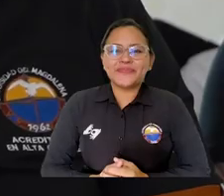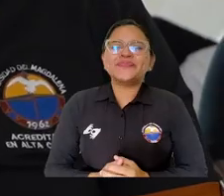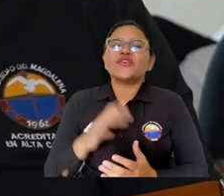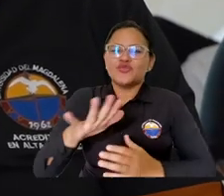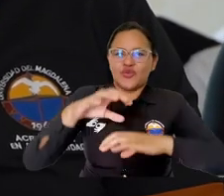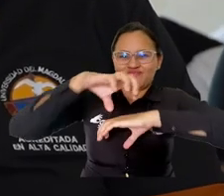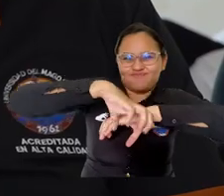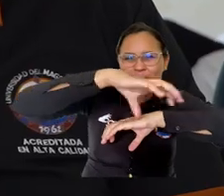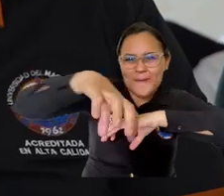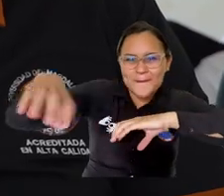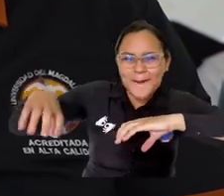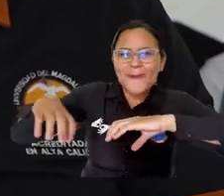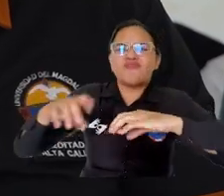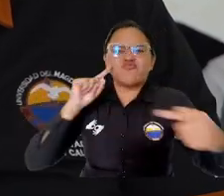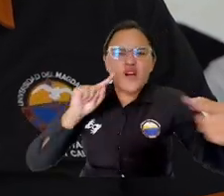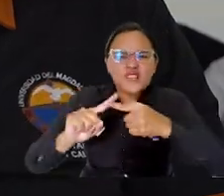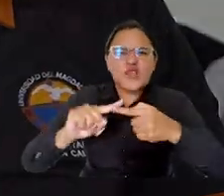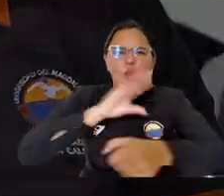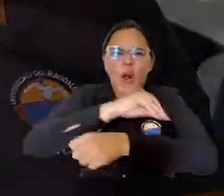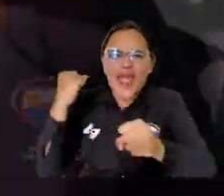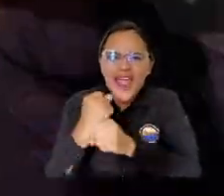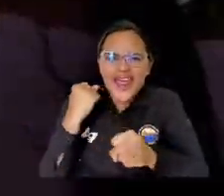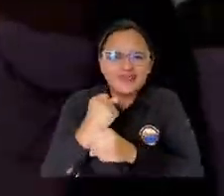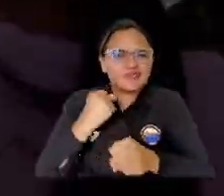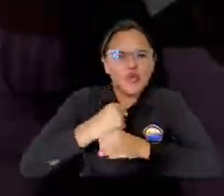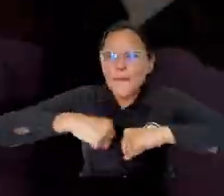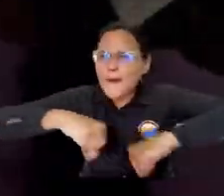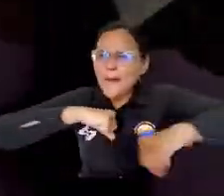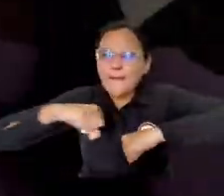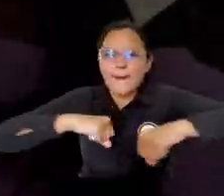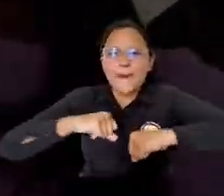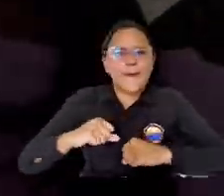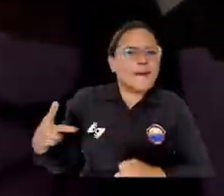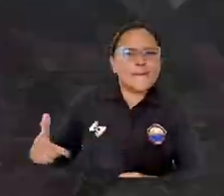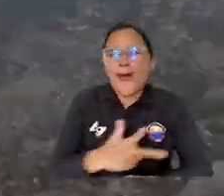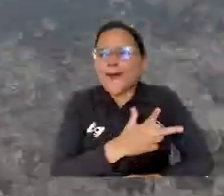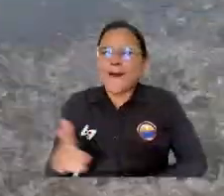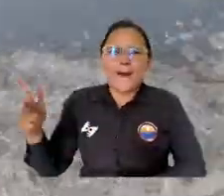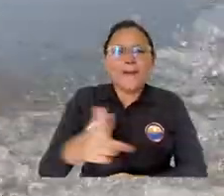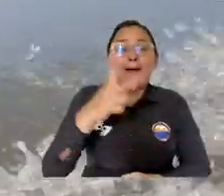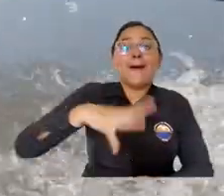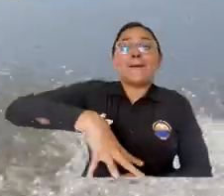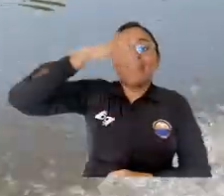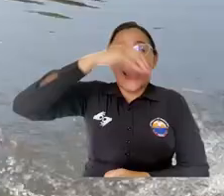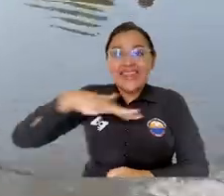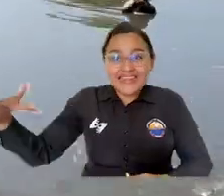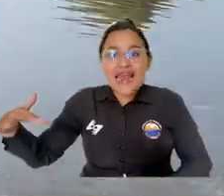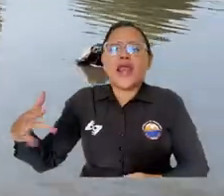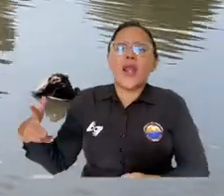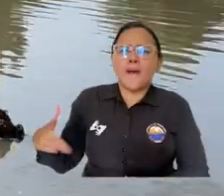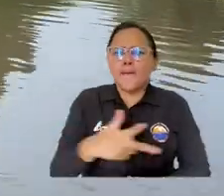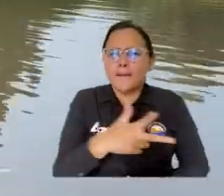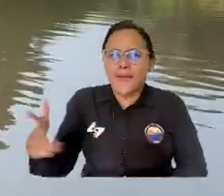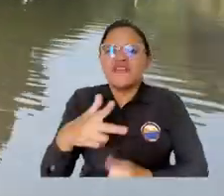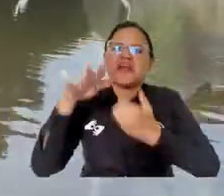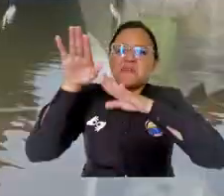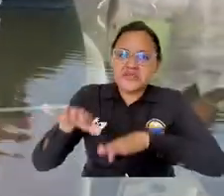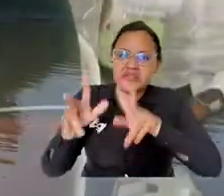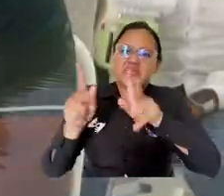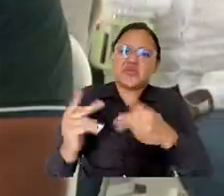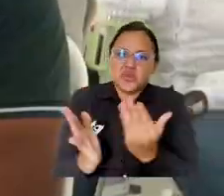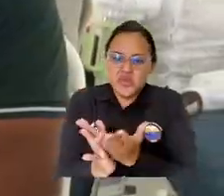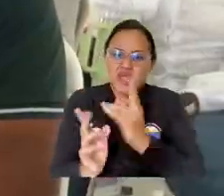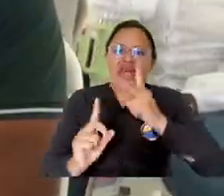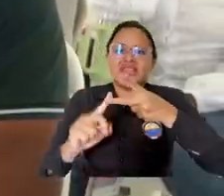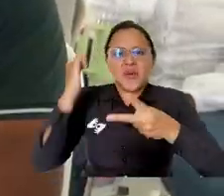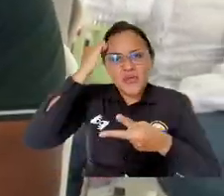Vicerrectoría de Extensión y Proyección Social que apoya la gestión en el territorio, inició este recorrido por el Magdalena donde también participaron